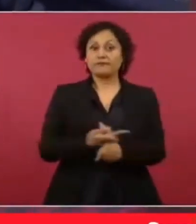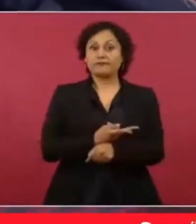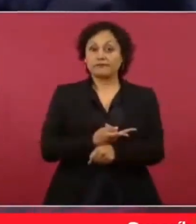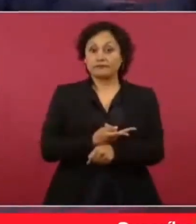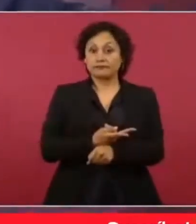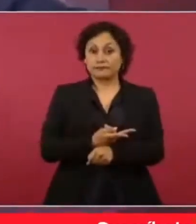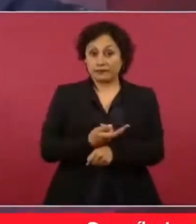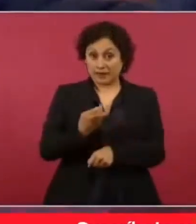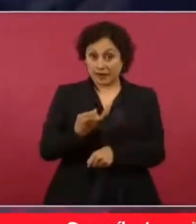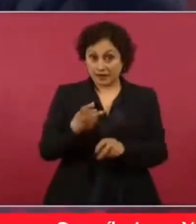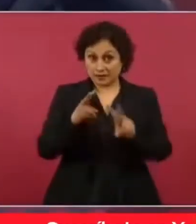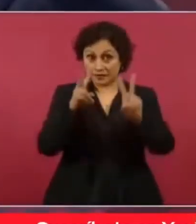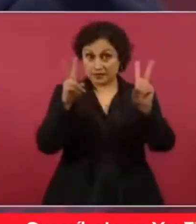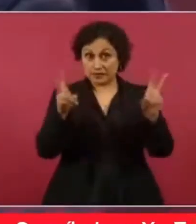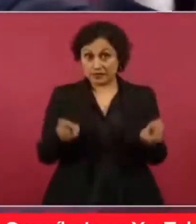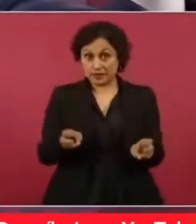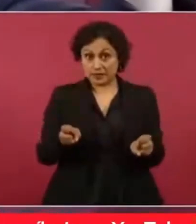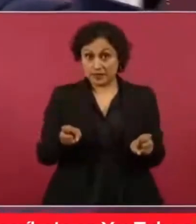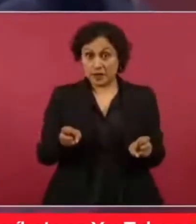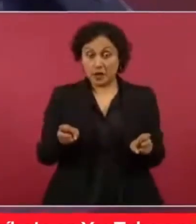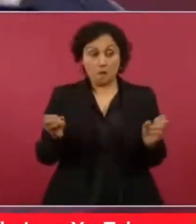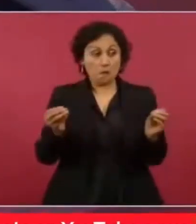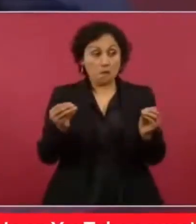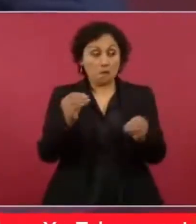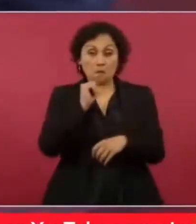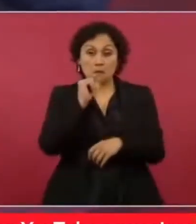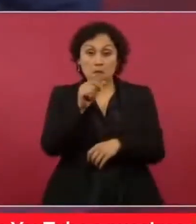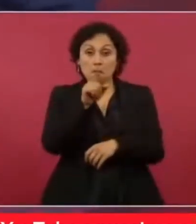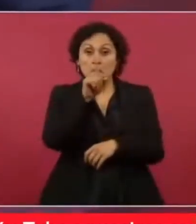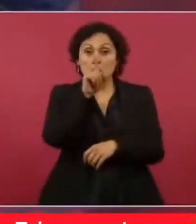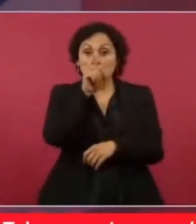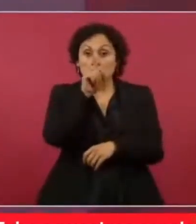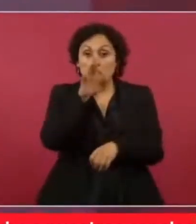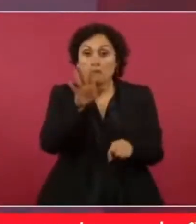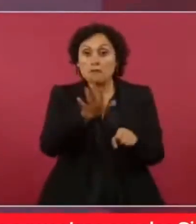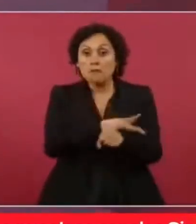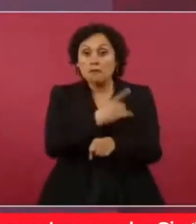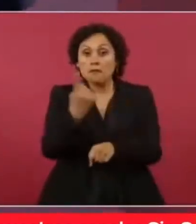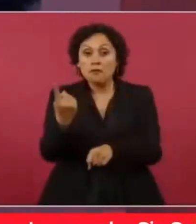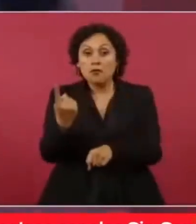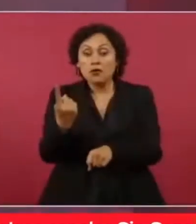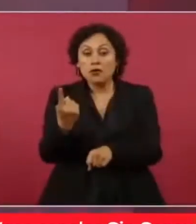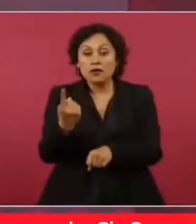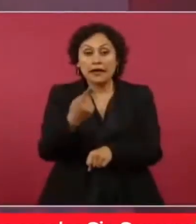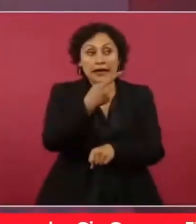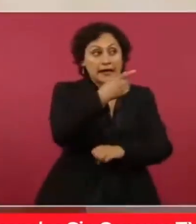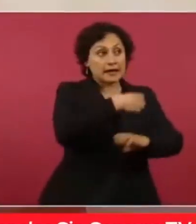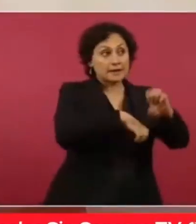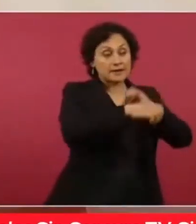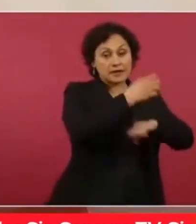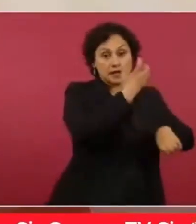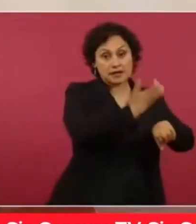Porque empresas estadounidenses le vendieron a empresas rusas,